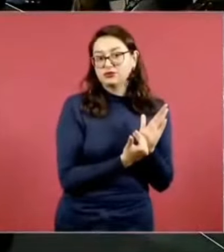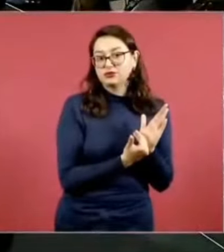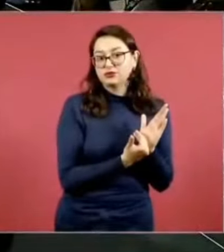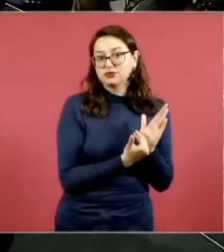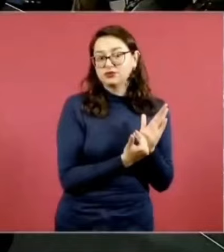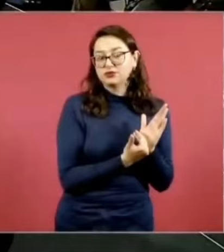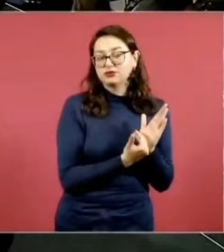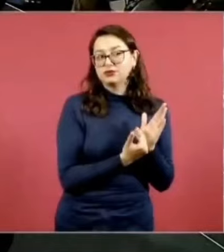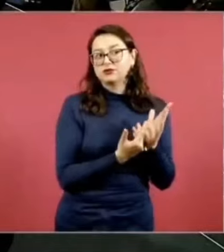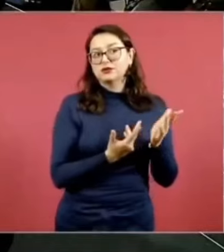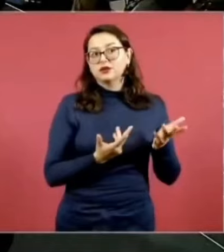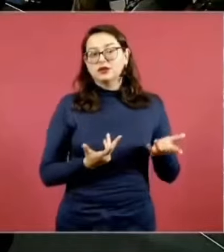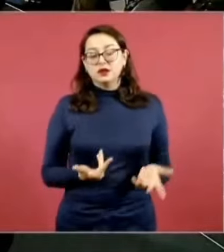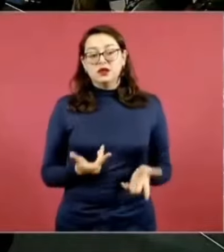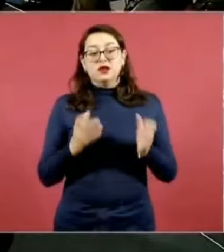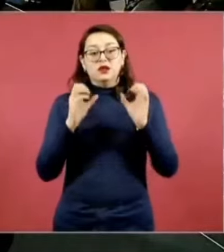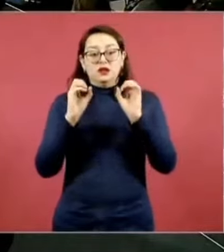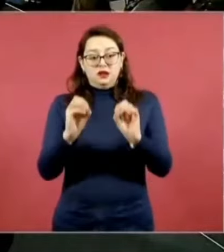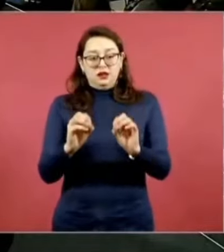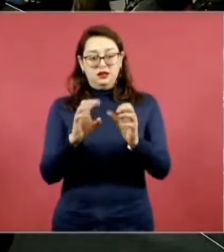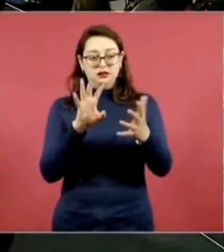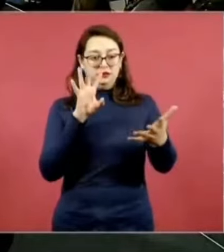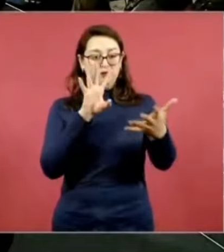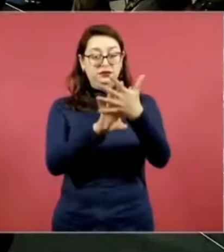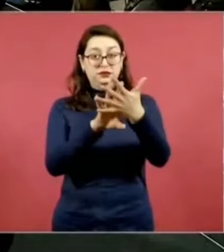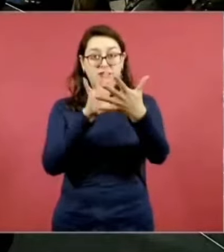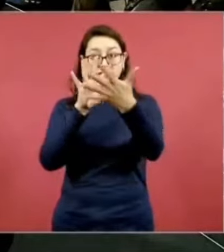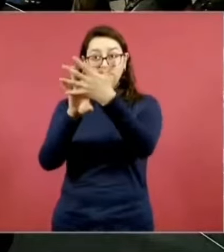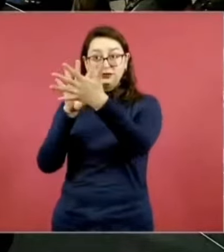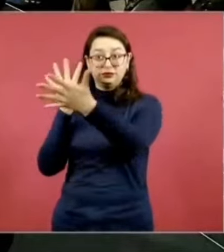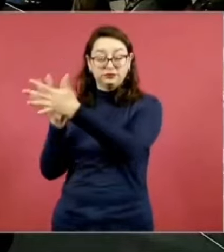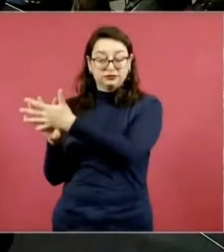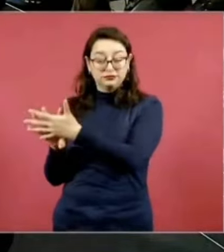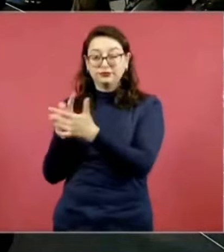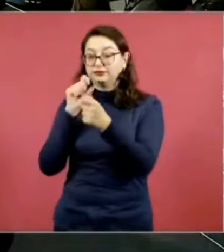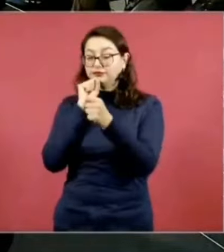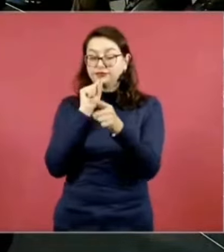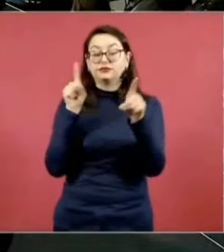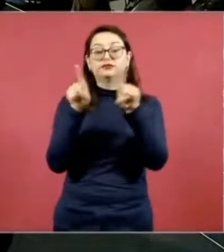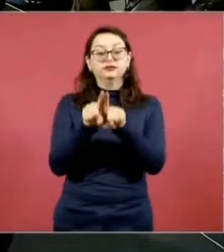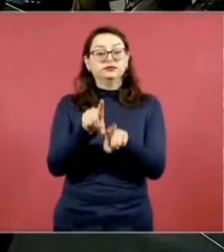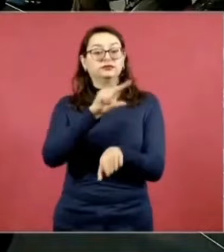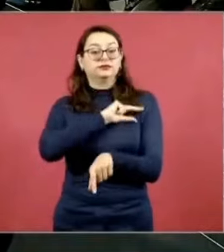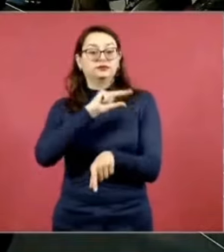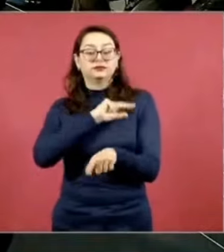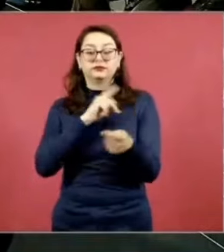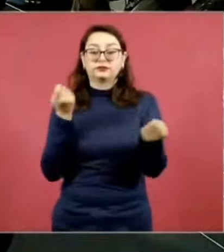nada más en el tiempo nuestro